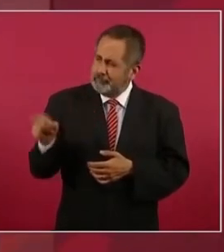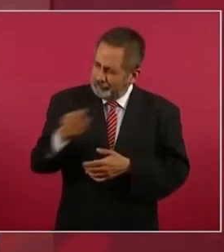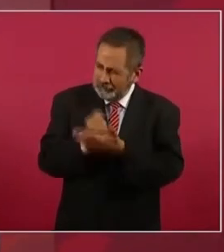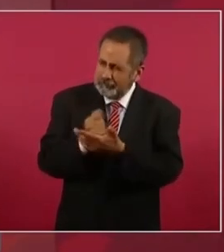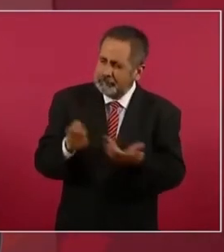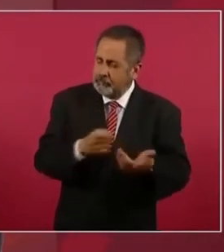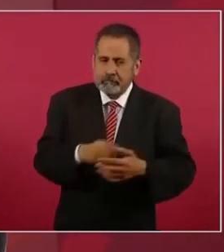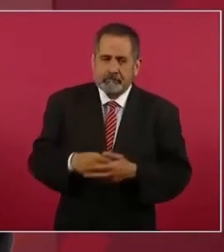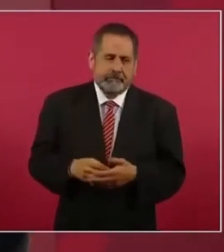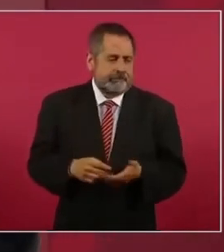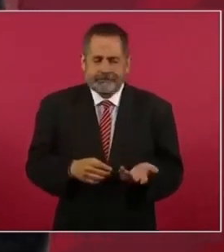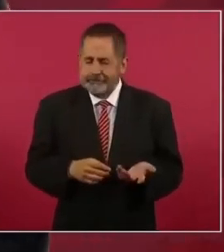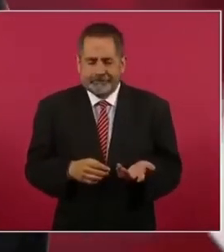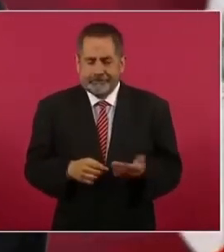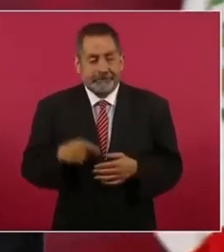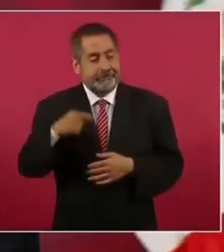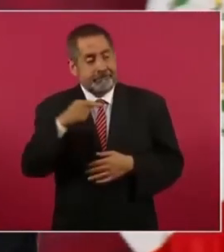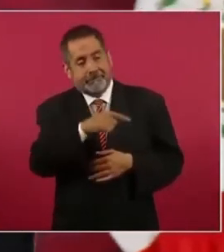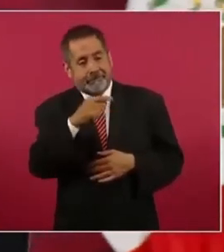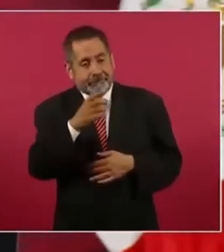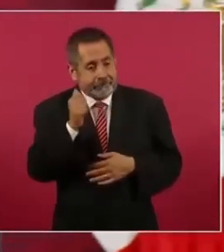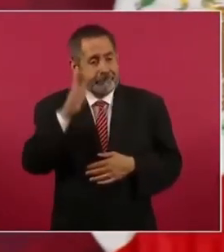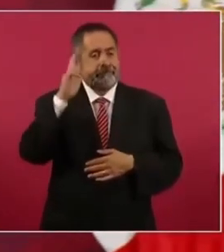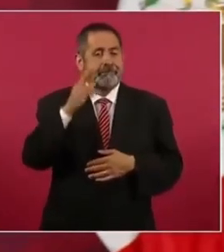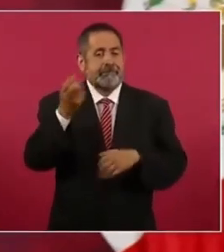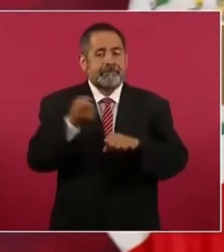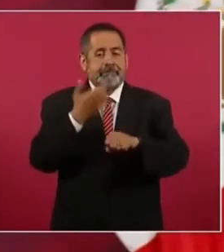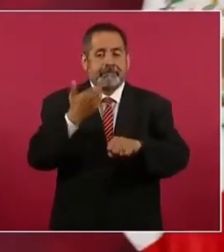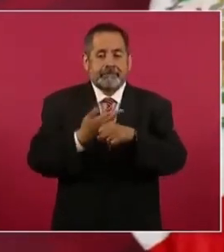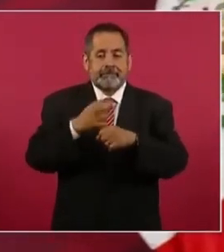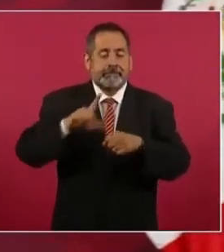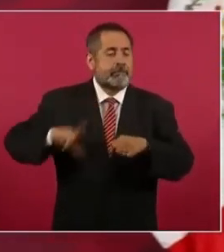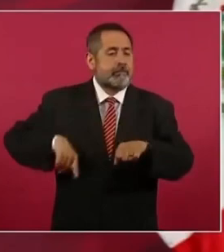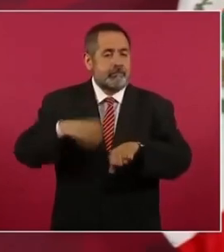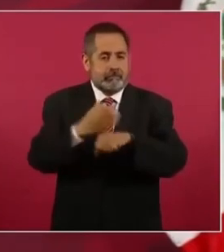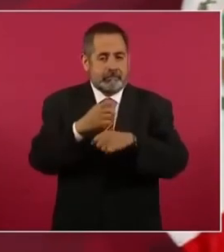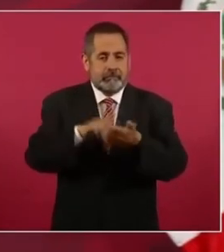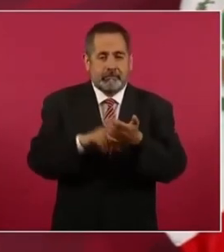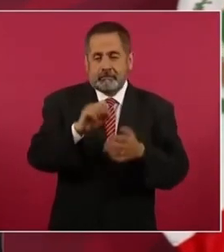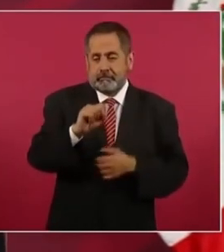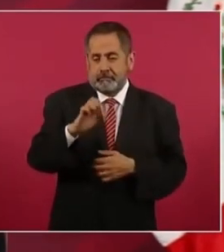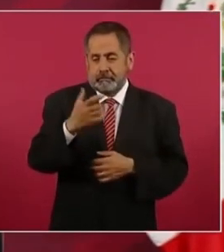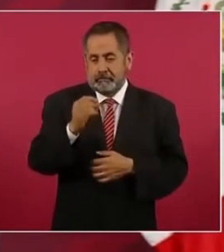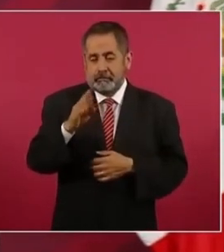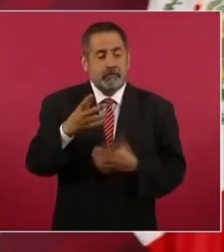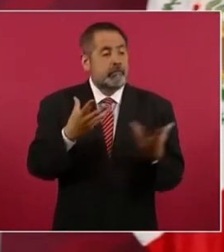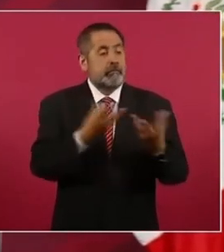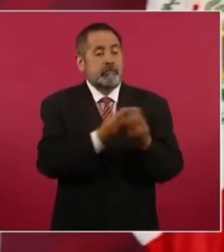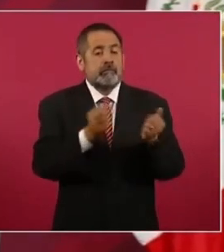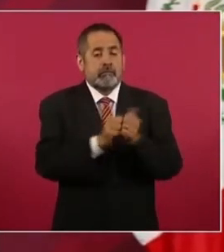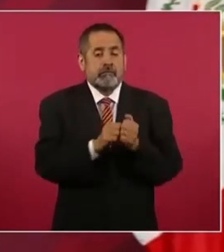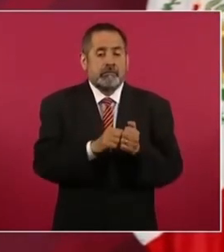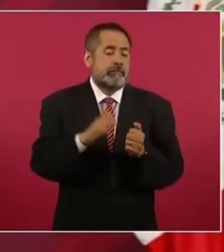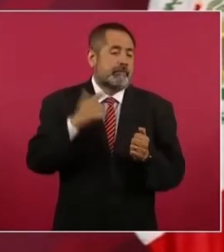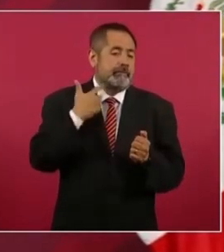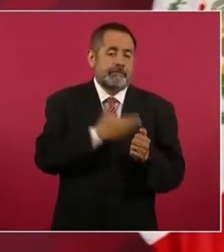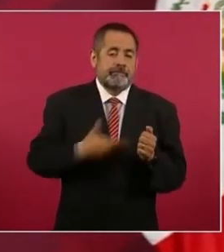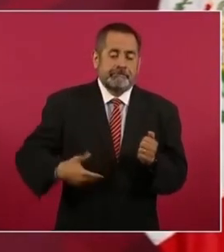cuando él era secretario de Gobernación de Ernesto Zedillo.